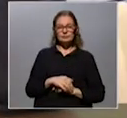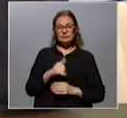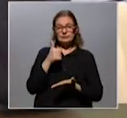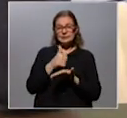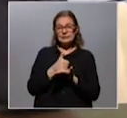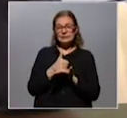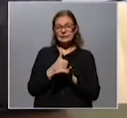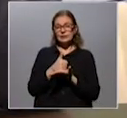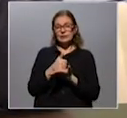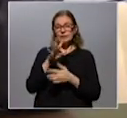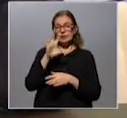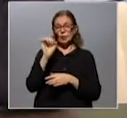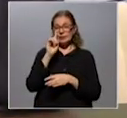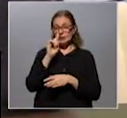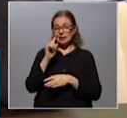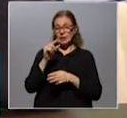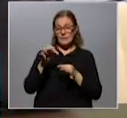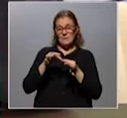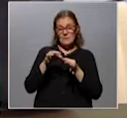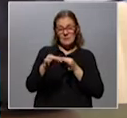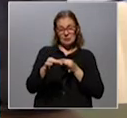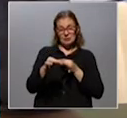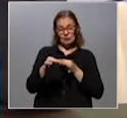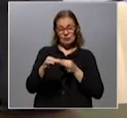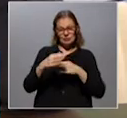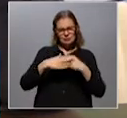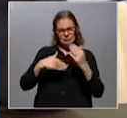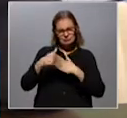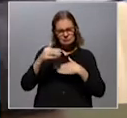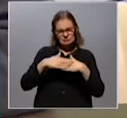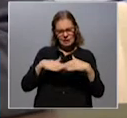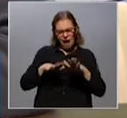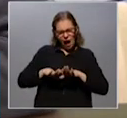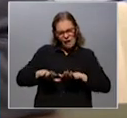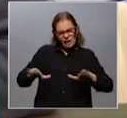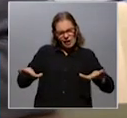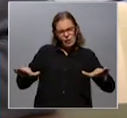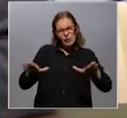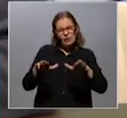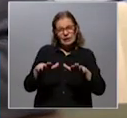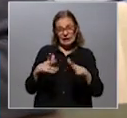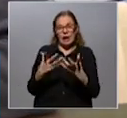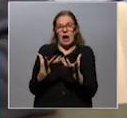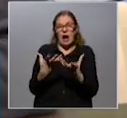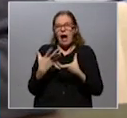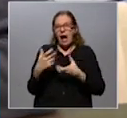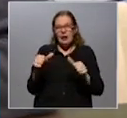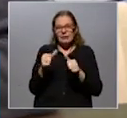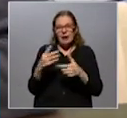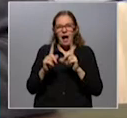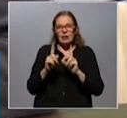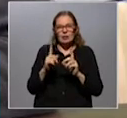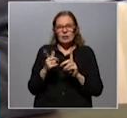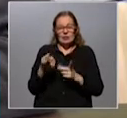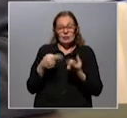Hay 50.000 metros cuadrados Construidos de cemento debajo de esto Y que hay que explotarlos Y no están debidamente